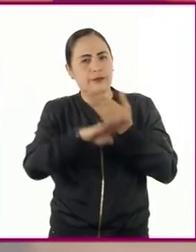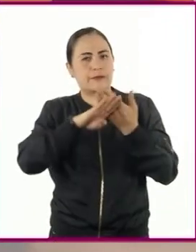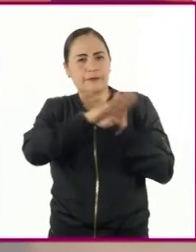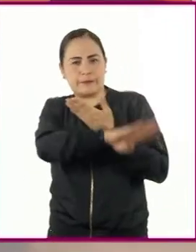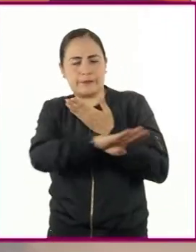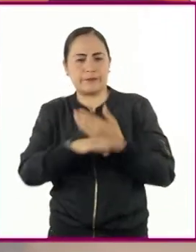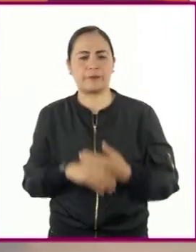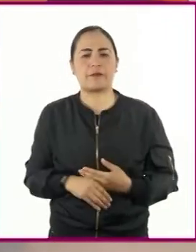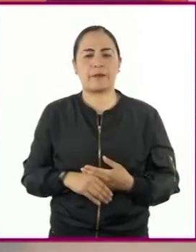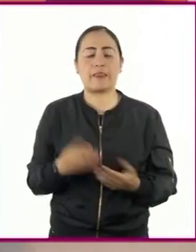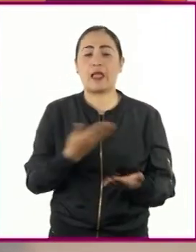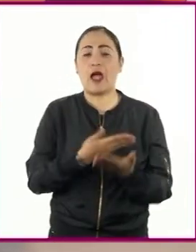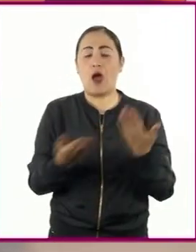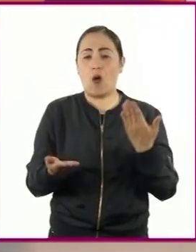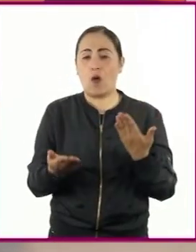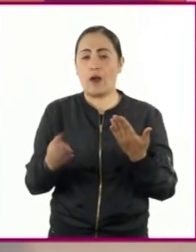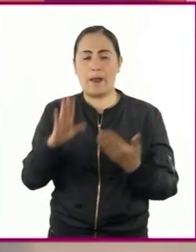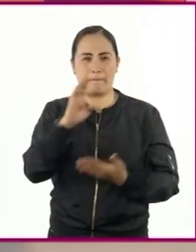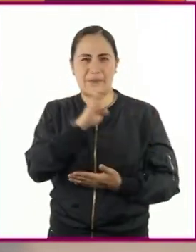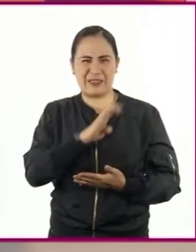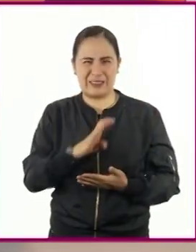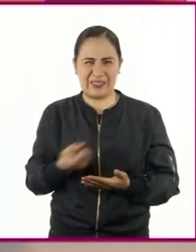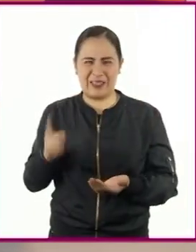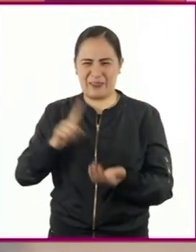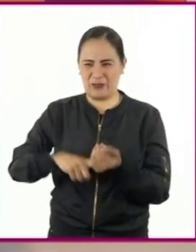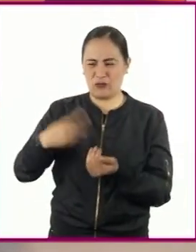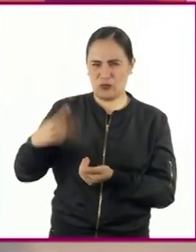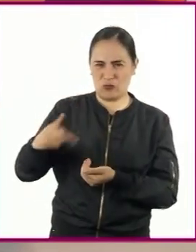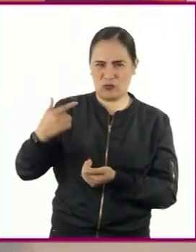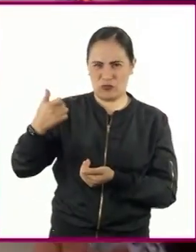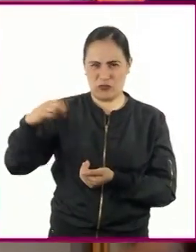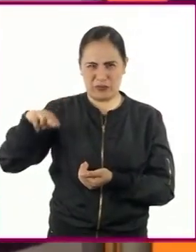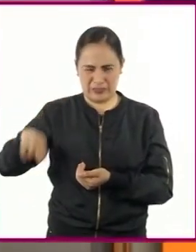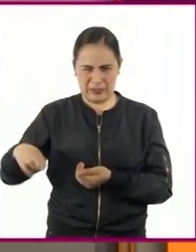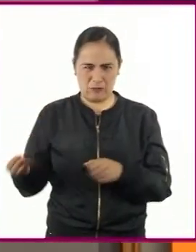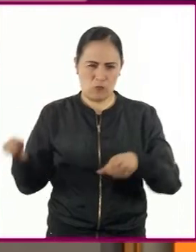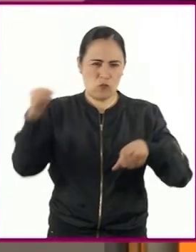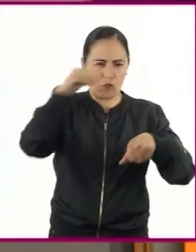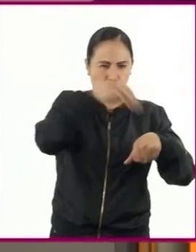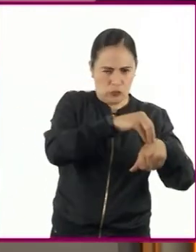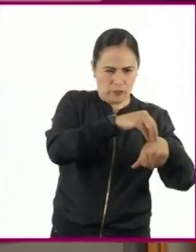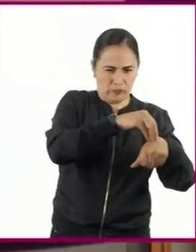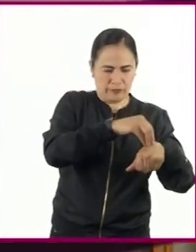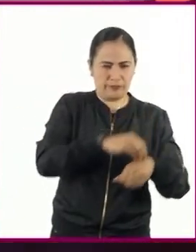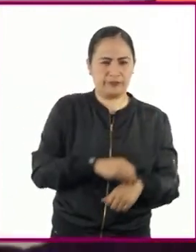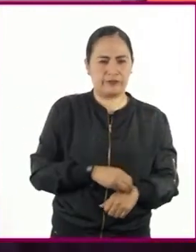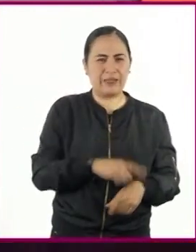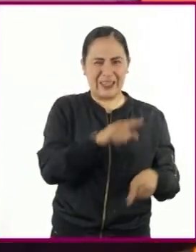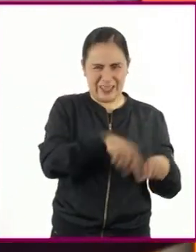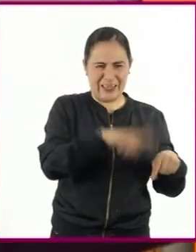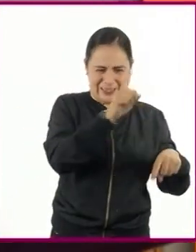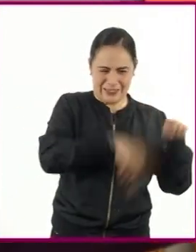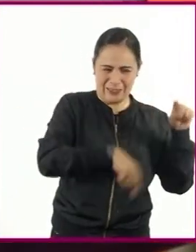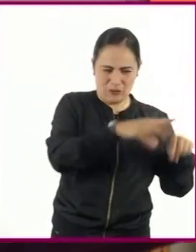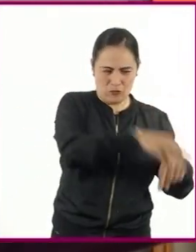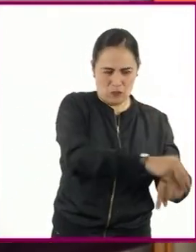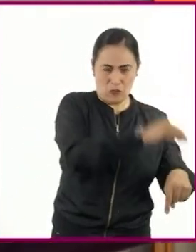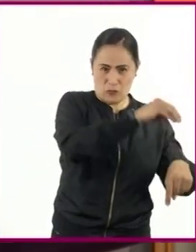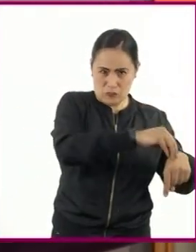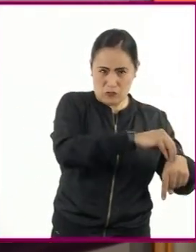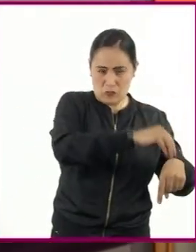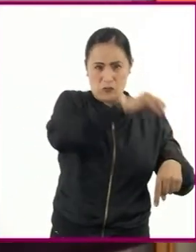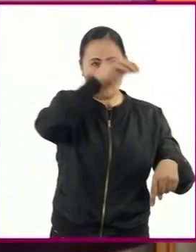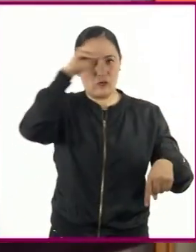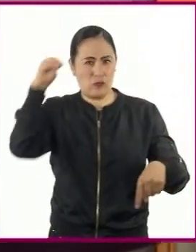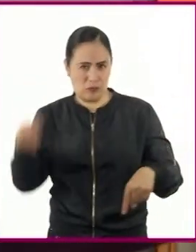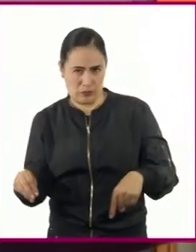el gen de la bacteria Bacillus thuringiensis. Retiro el gen de la bacteria y lo transfiero